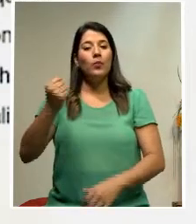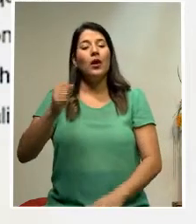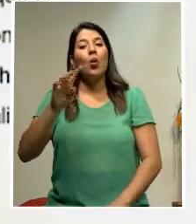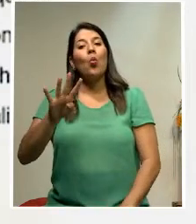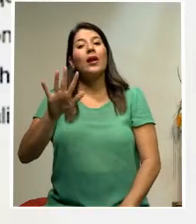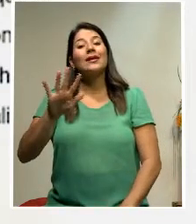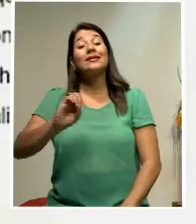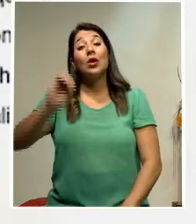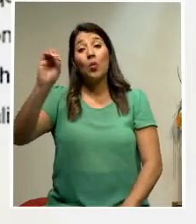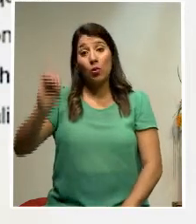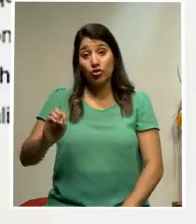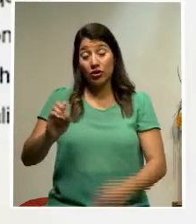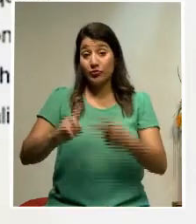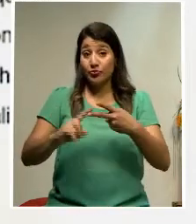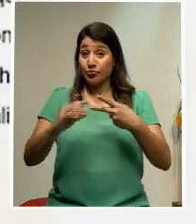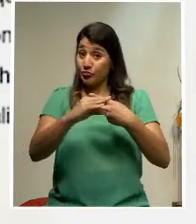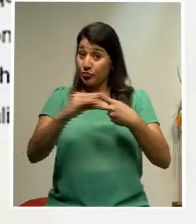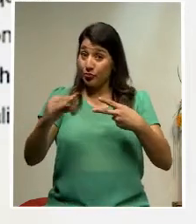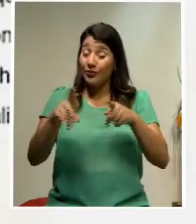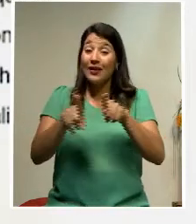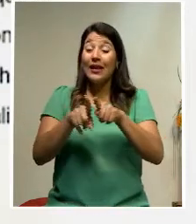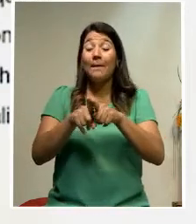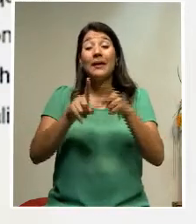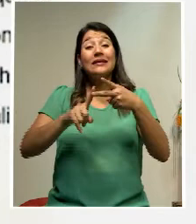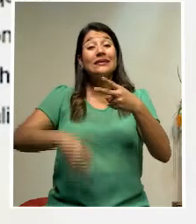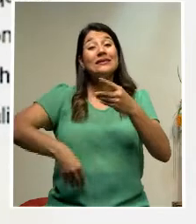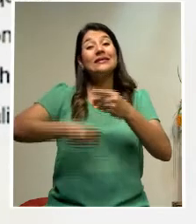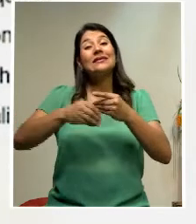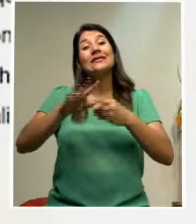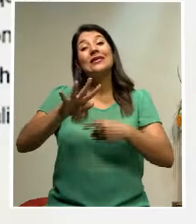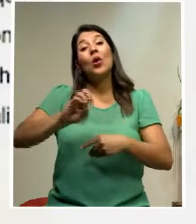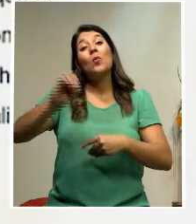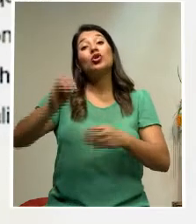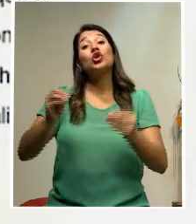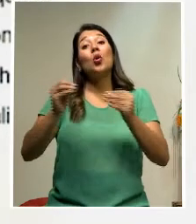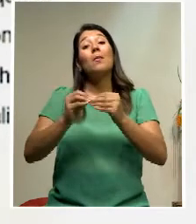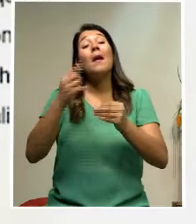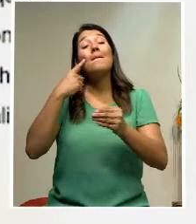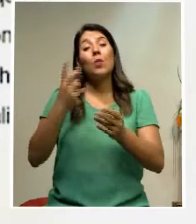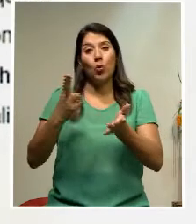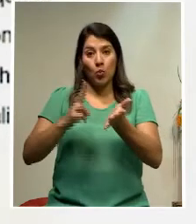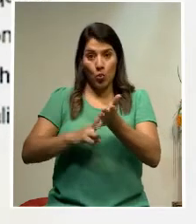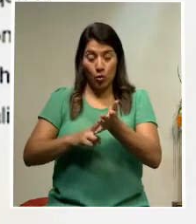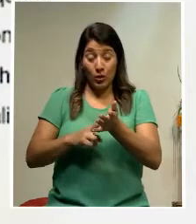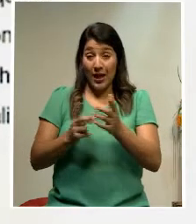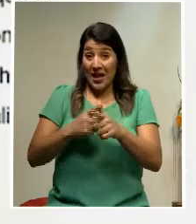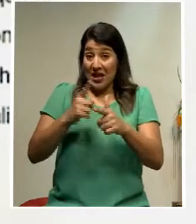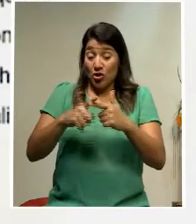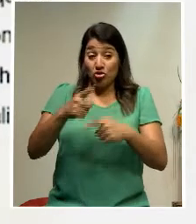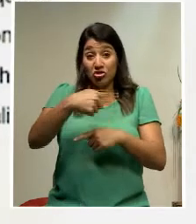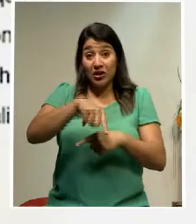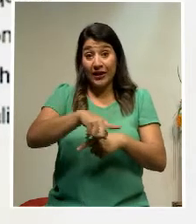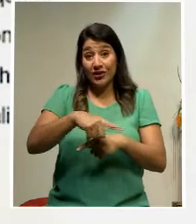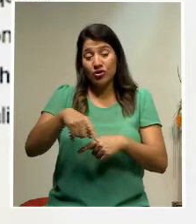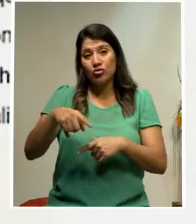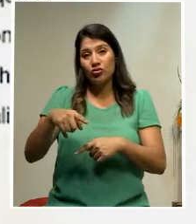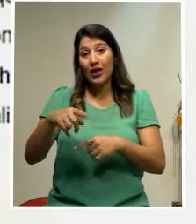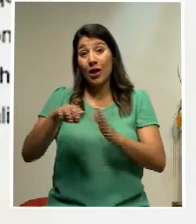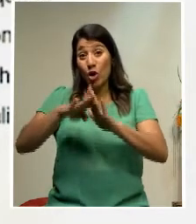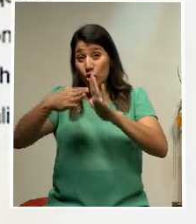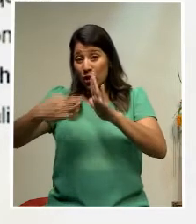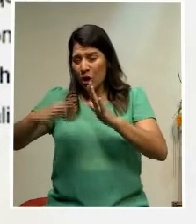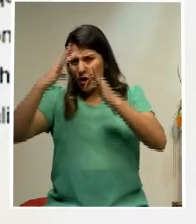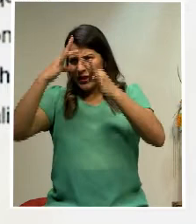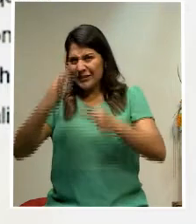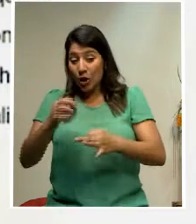administrativo por la gestión de las multas en un 5%. En tal sentido, concluye este órgano decisor que el señor Araya Monge promovió